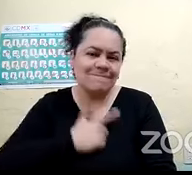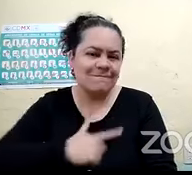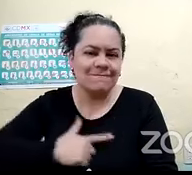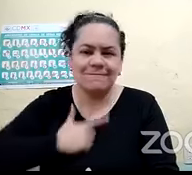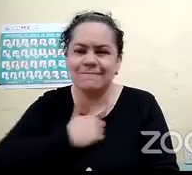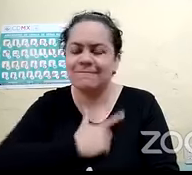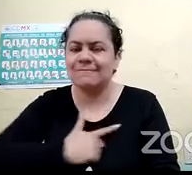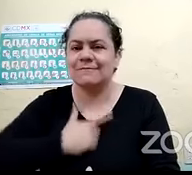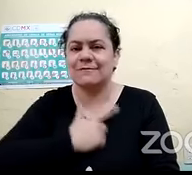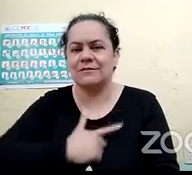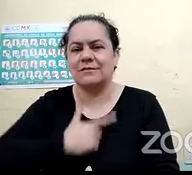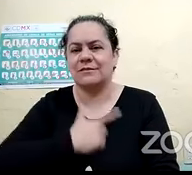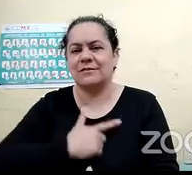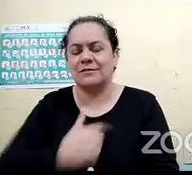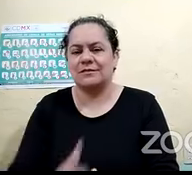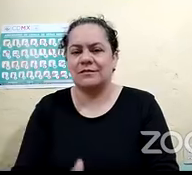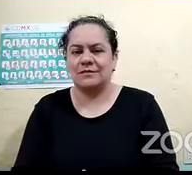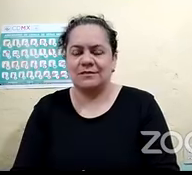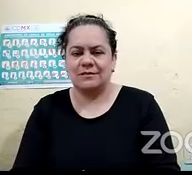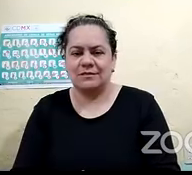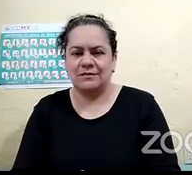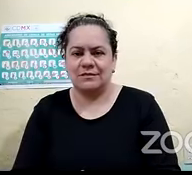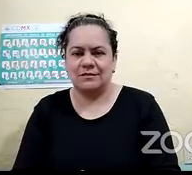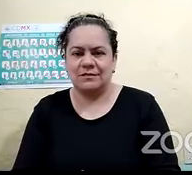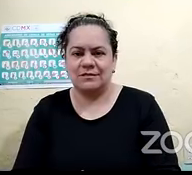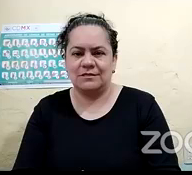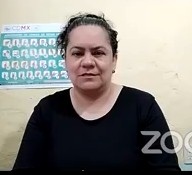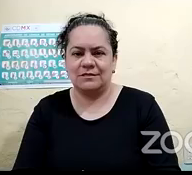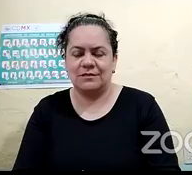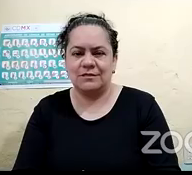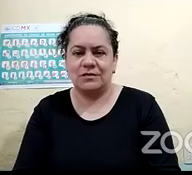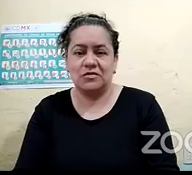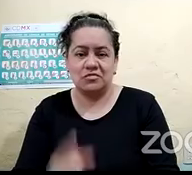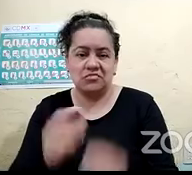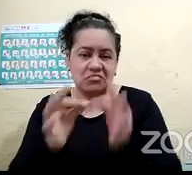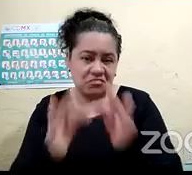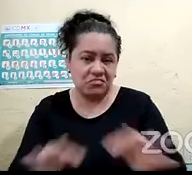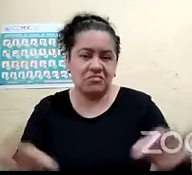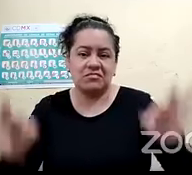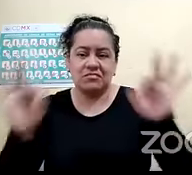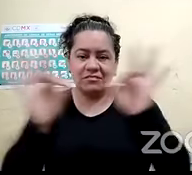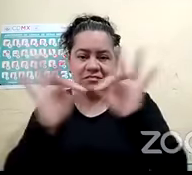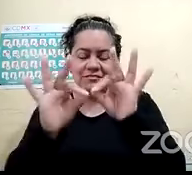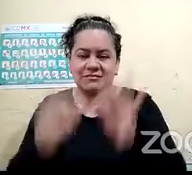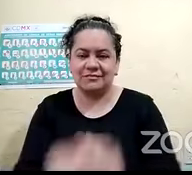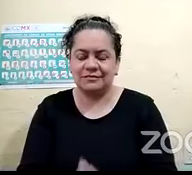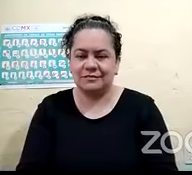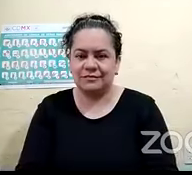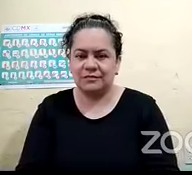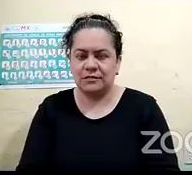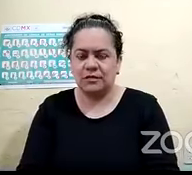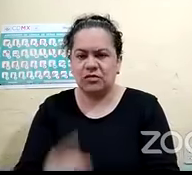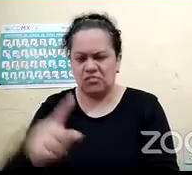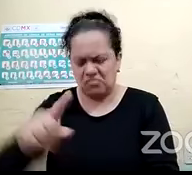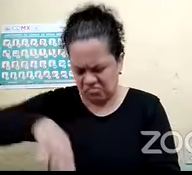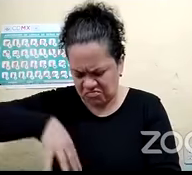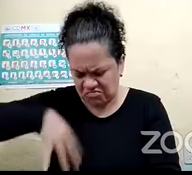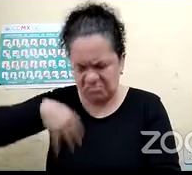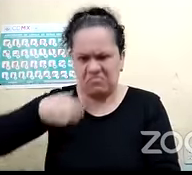tuve por ahí papeles destacados. Y pues fue gracias a mi esfuerzo, a mi curiosidad,